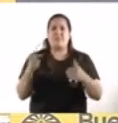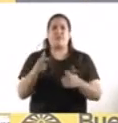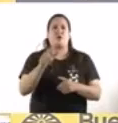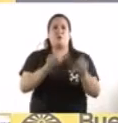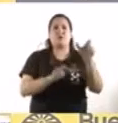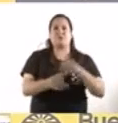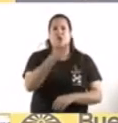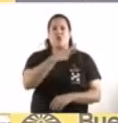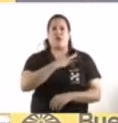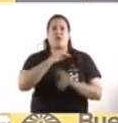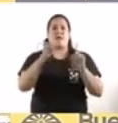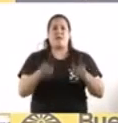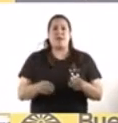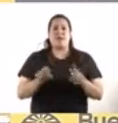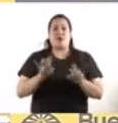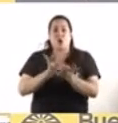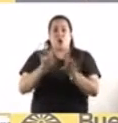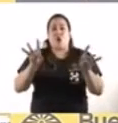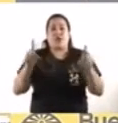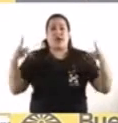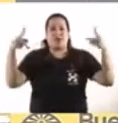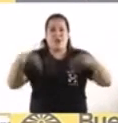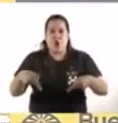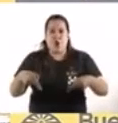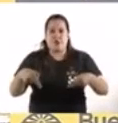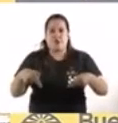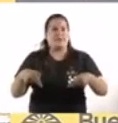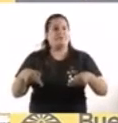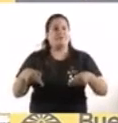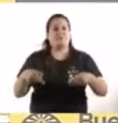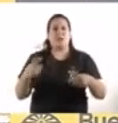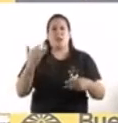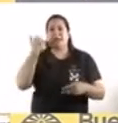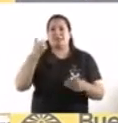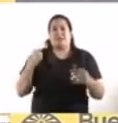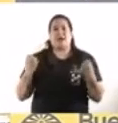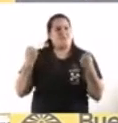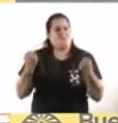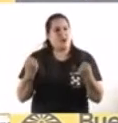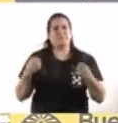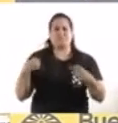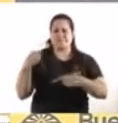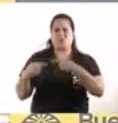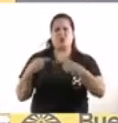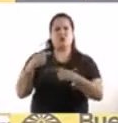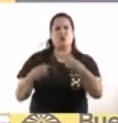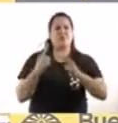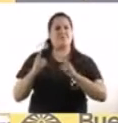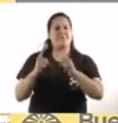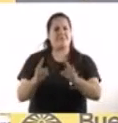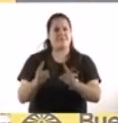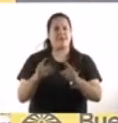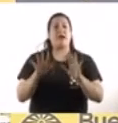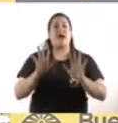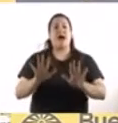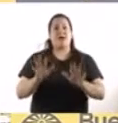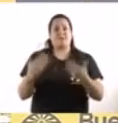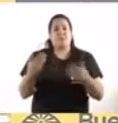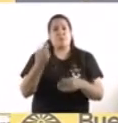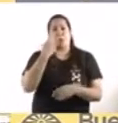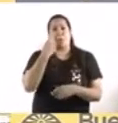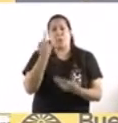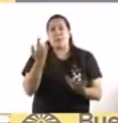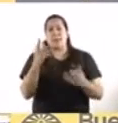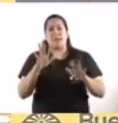contagios. Hemos puesto mucho esfuerzo hasta ahora, y así seguiremos y lo profundizaremos. Esto es lo que nos permite convivir con el virus,